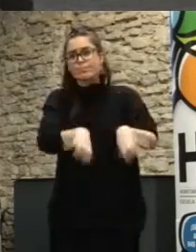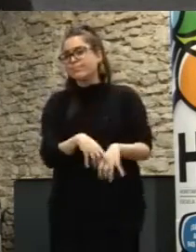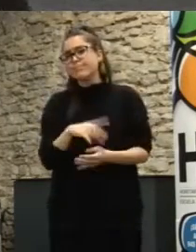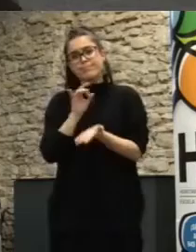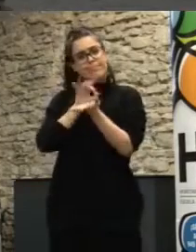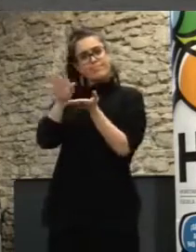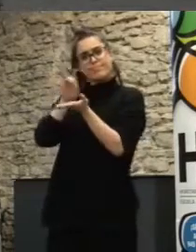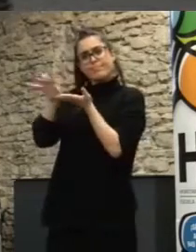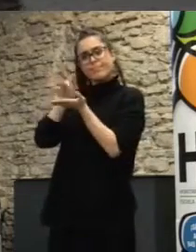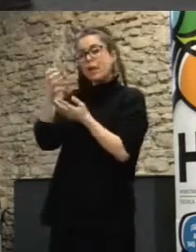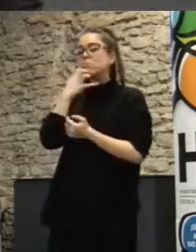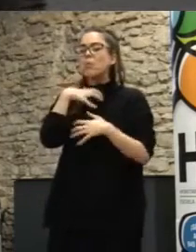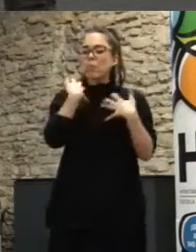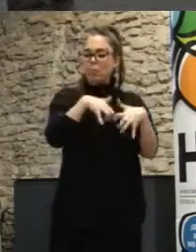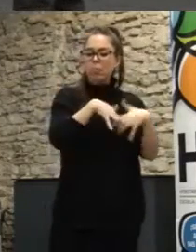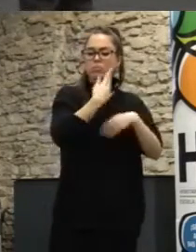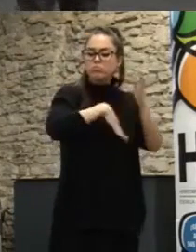funcionando podemos seguir probando con ellas